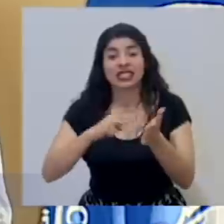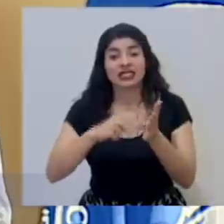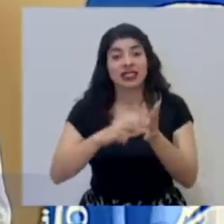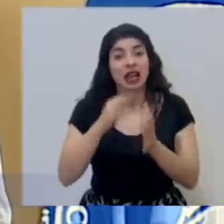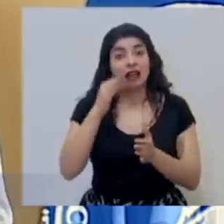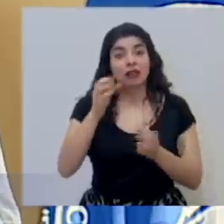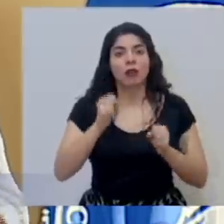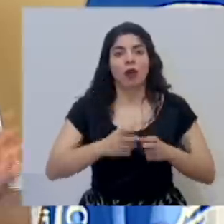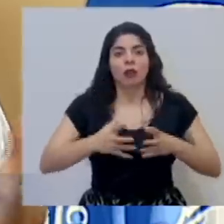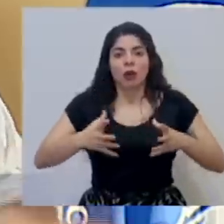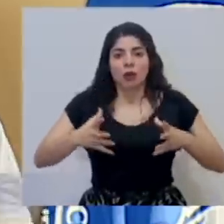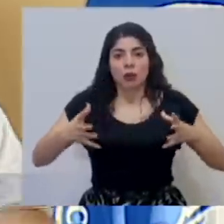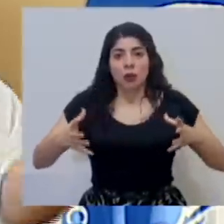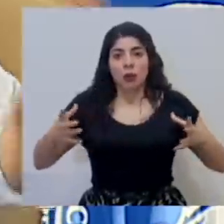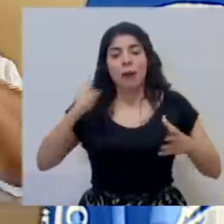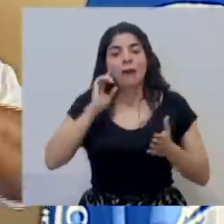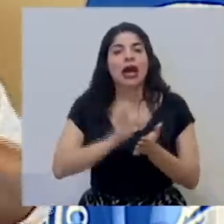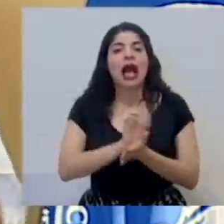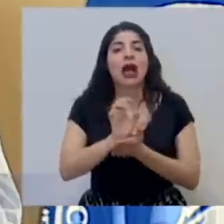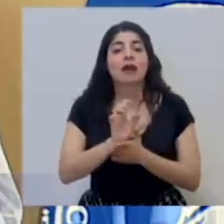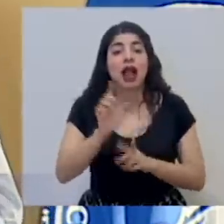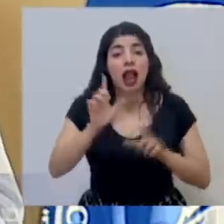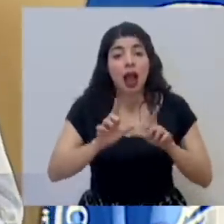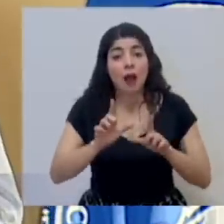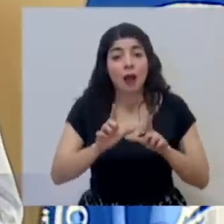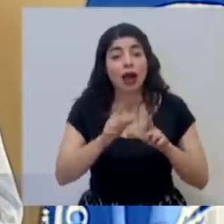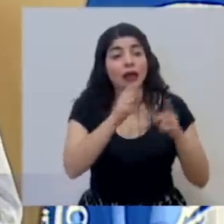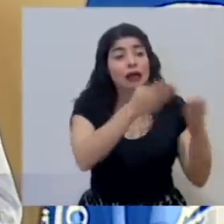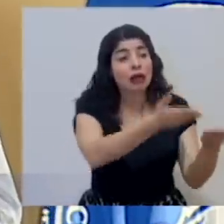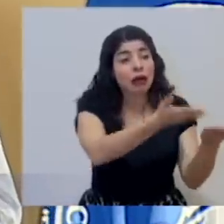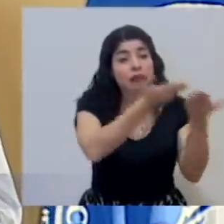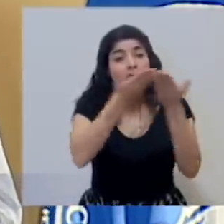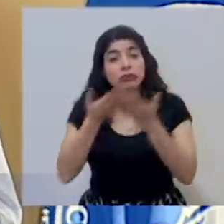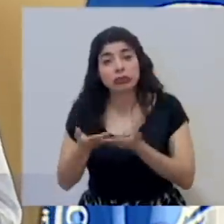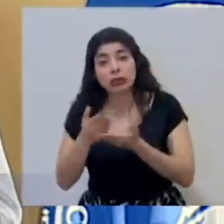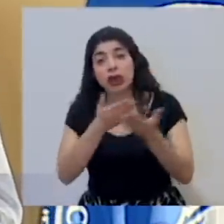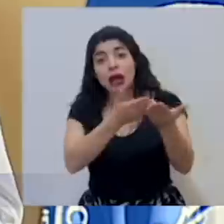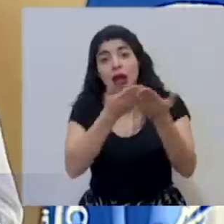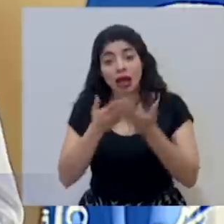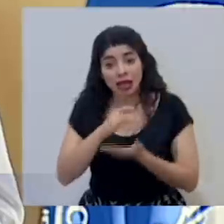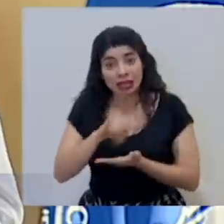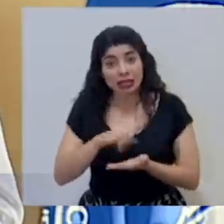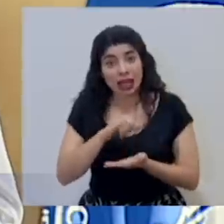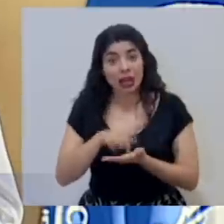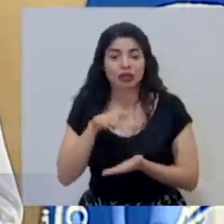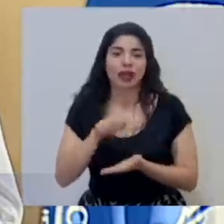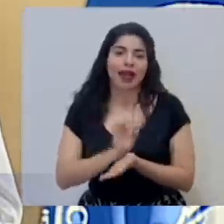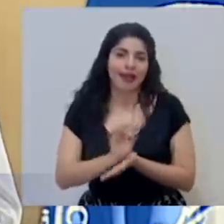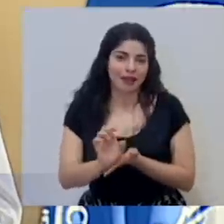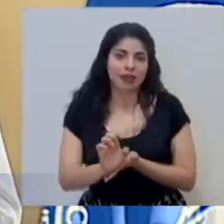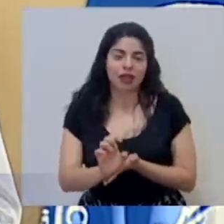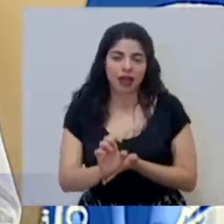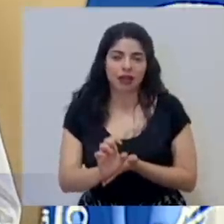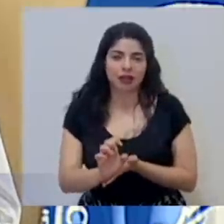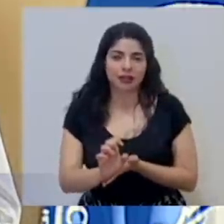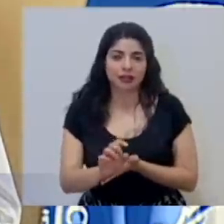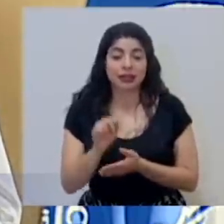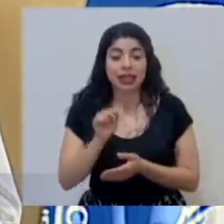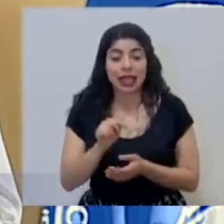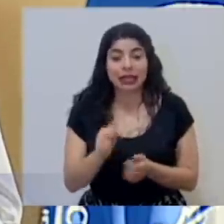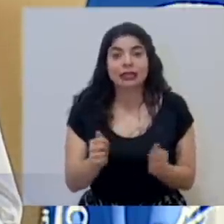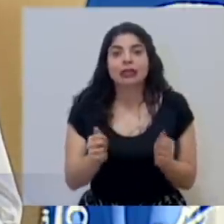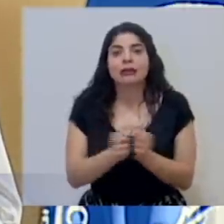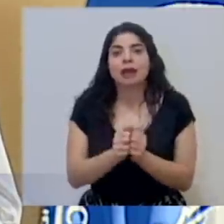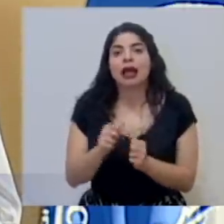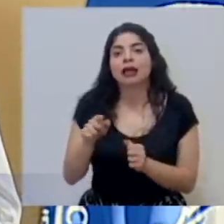y evitar que las pruebas se tengan que mover hasta San José esto va de la mano de el